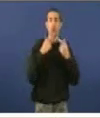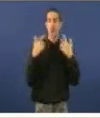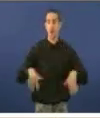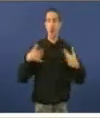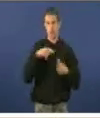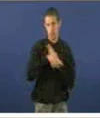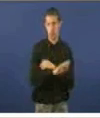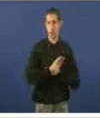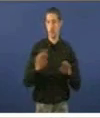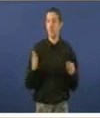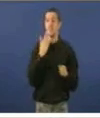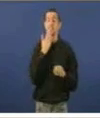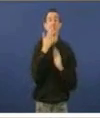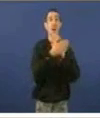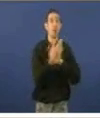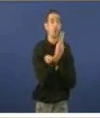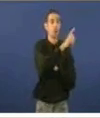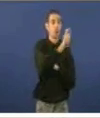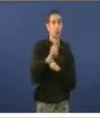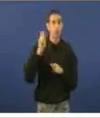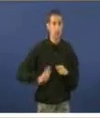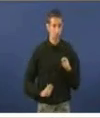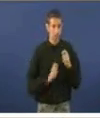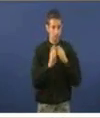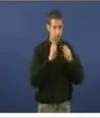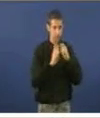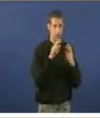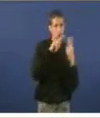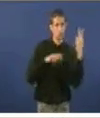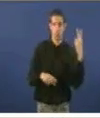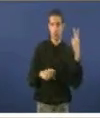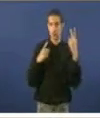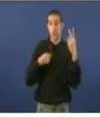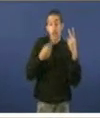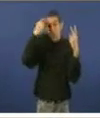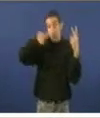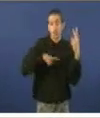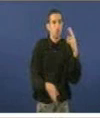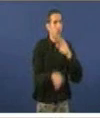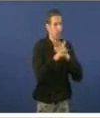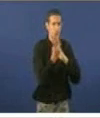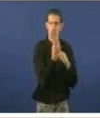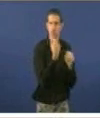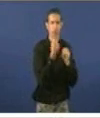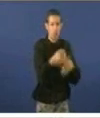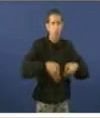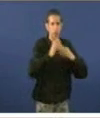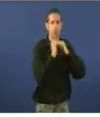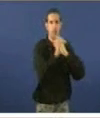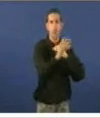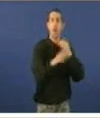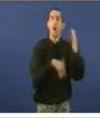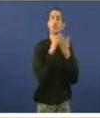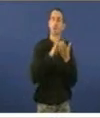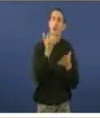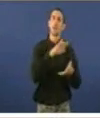refire voste a dous jornalistas, dous magníficos jornalistas, na miña opinión, que os aibara siguen facendo o seu traballo, e ademais en telesornais de